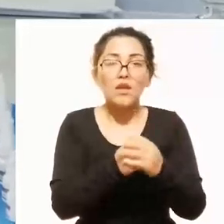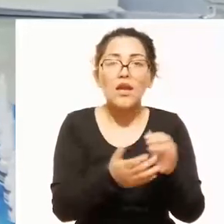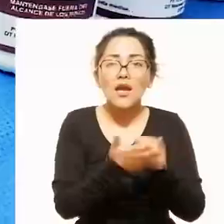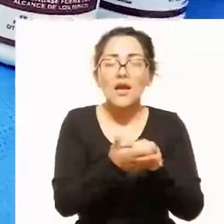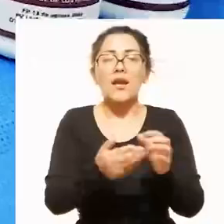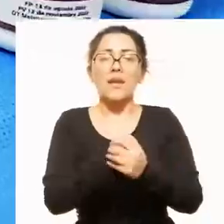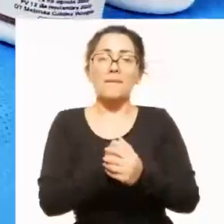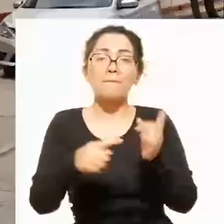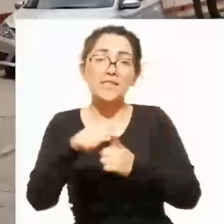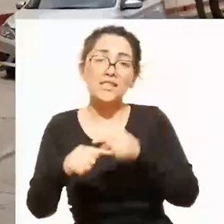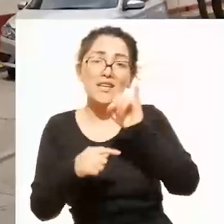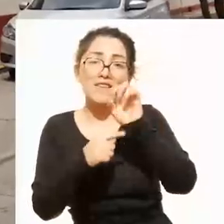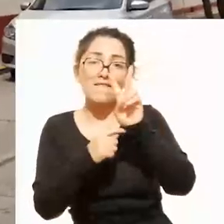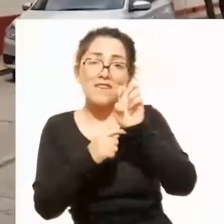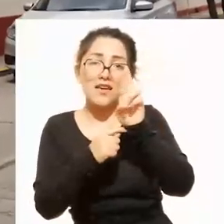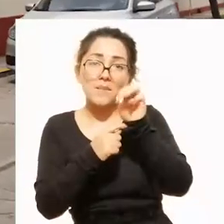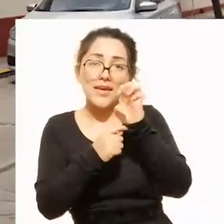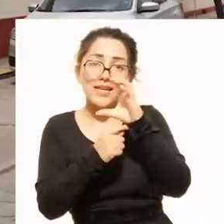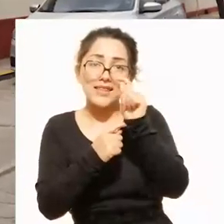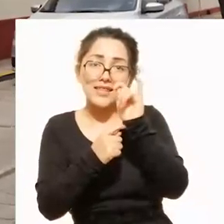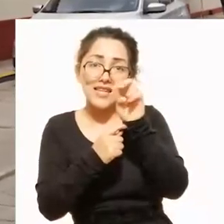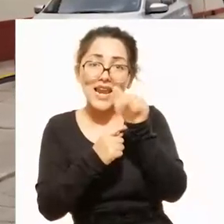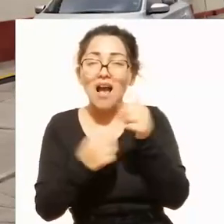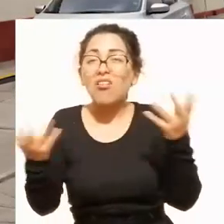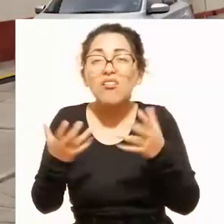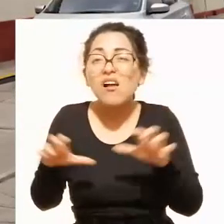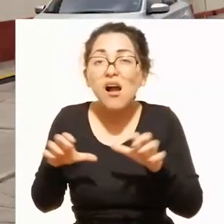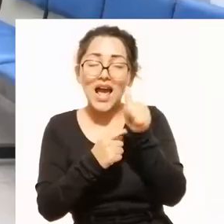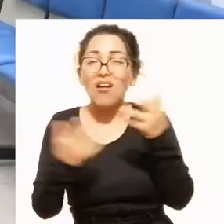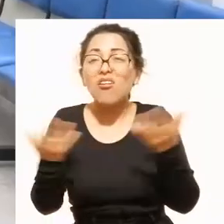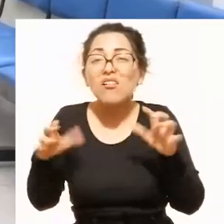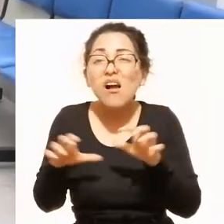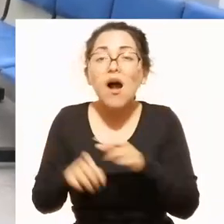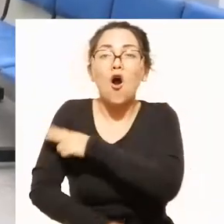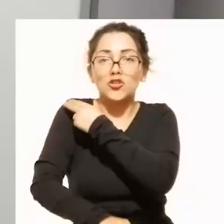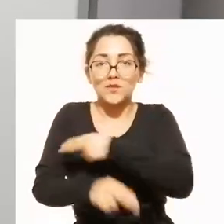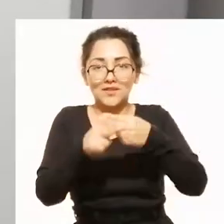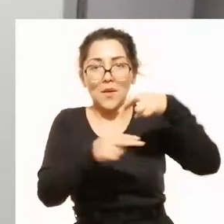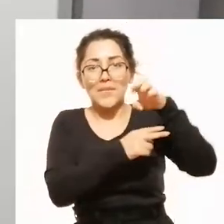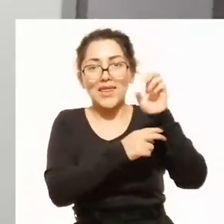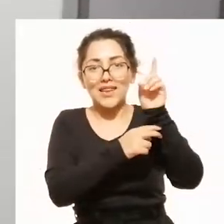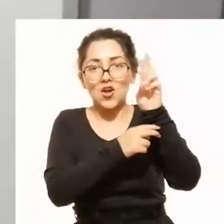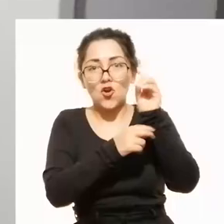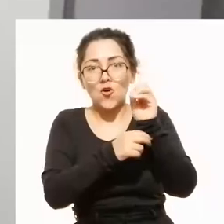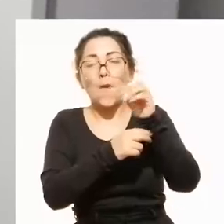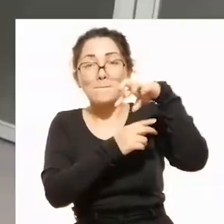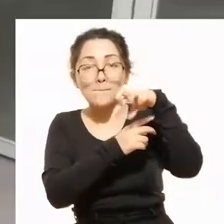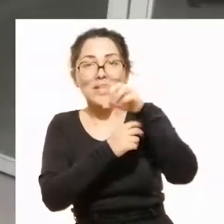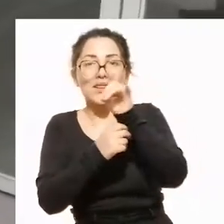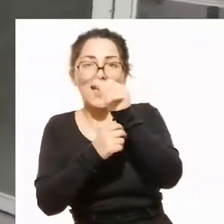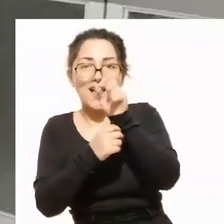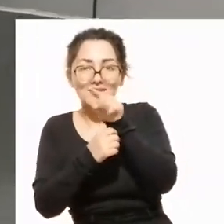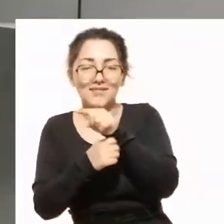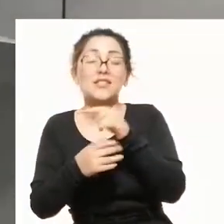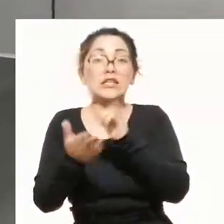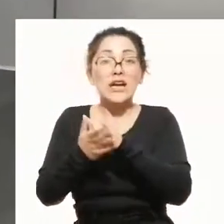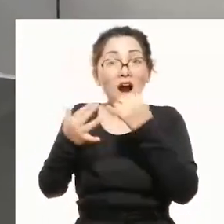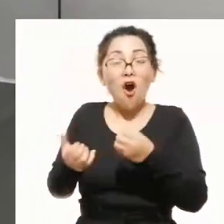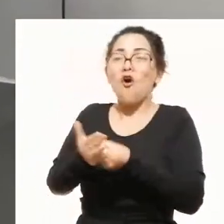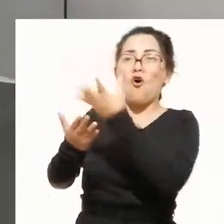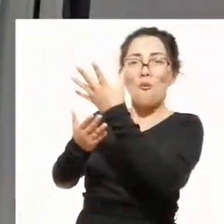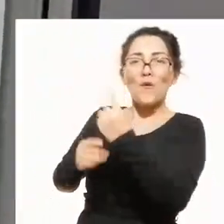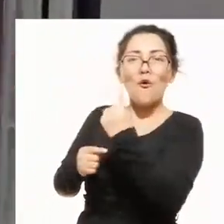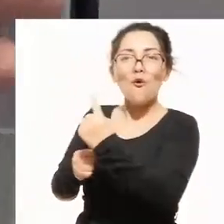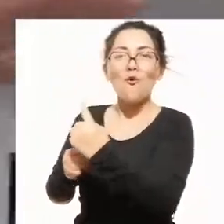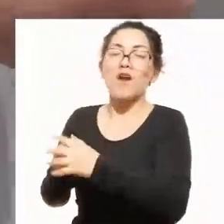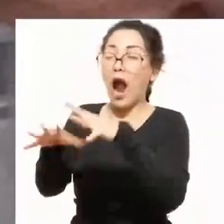ivermectina elaborados en el Hospital Universitario Pedro P. Díaz. Recientemente hemos adquirido una hipercongeladora y